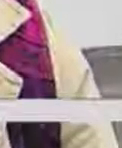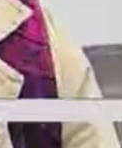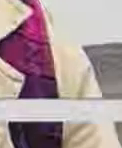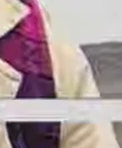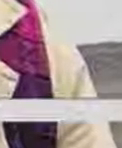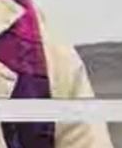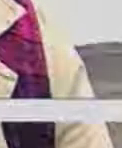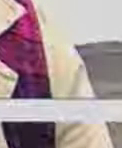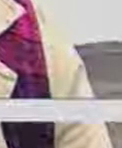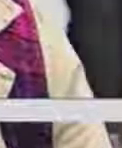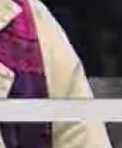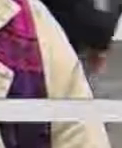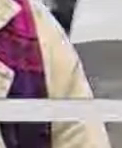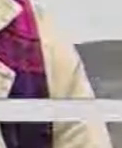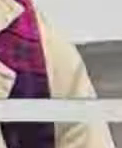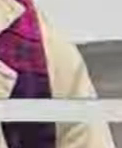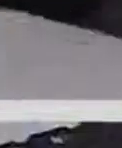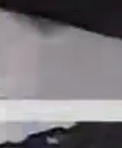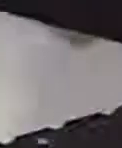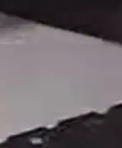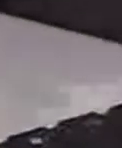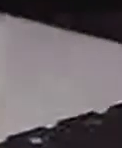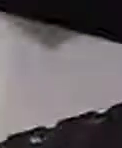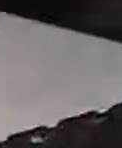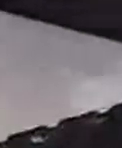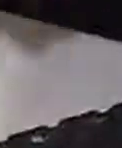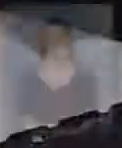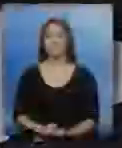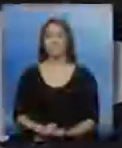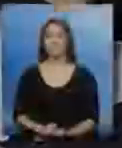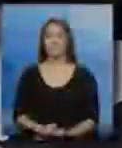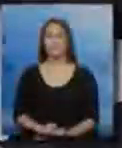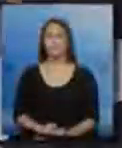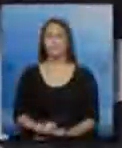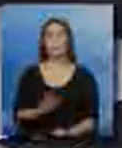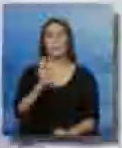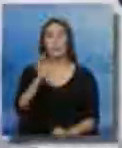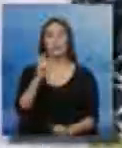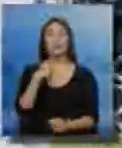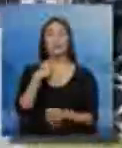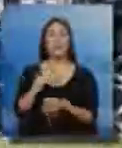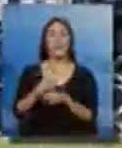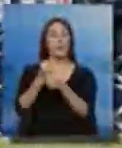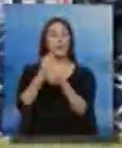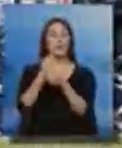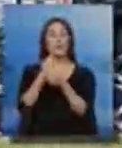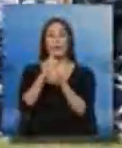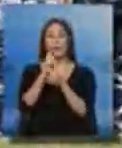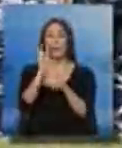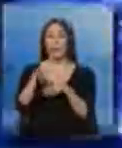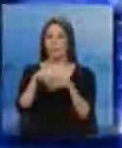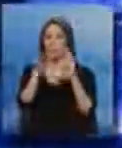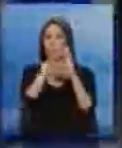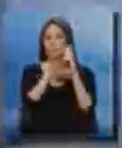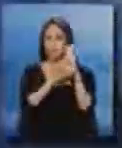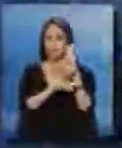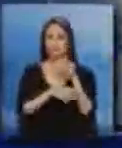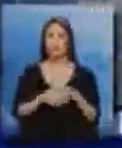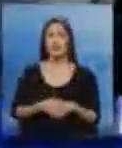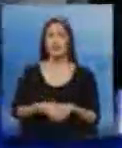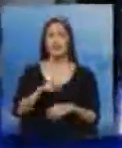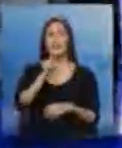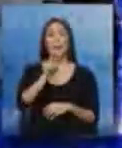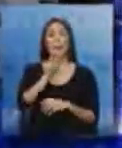dependiendo de cómo sea el sistema. Para acceder al seguro de desempleo, una persona debe cumplir los siguientes requisitos. Acreditar